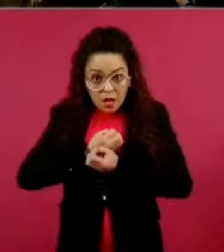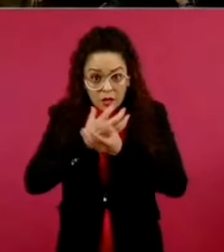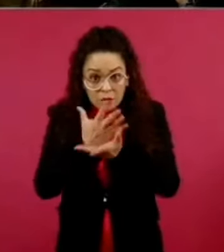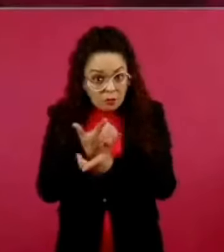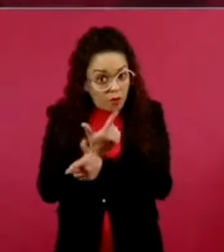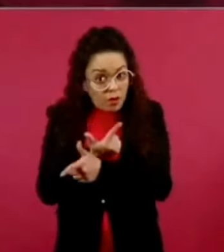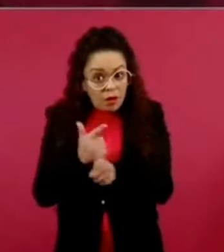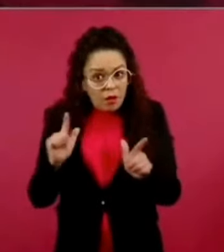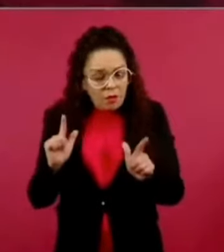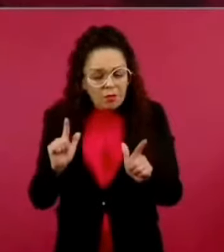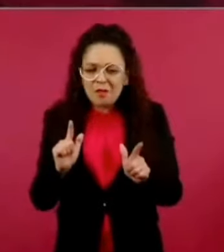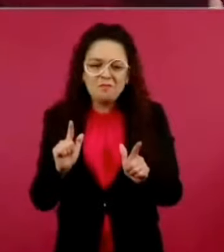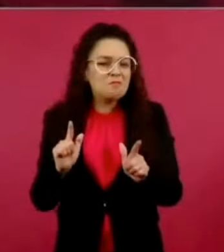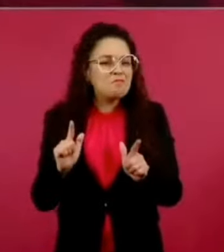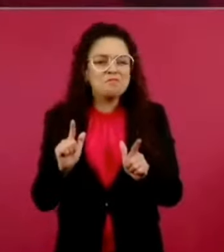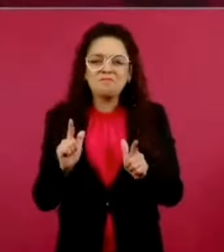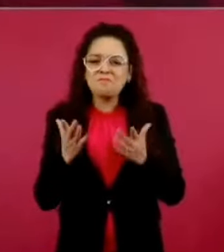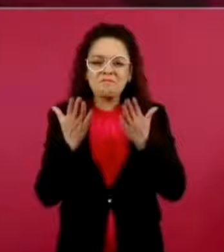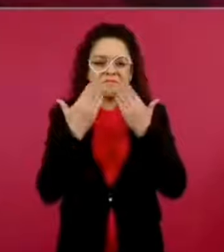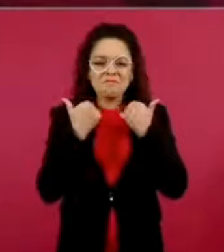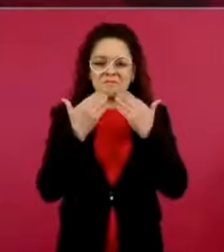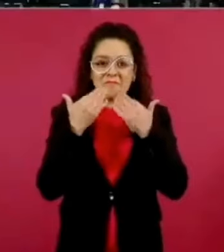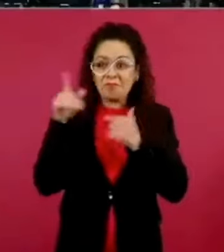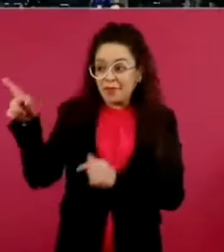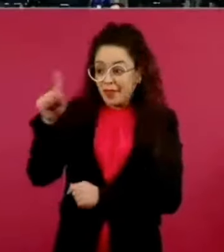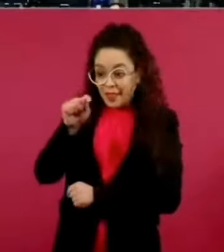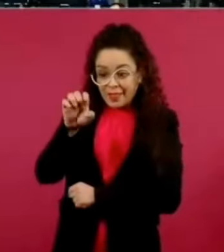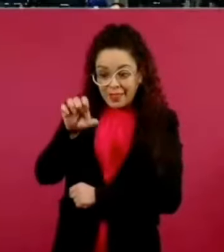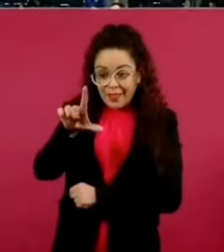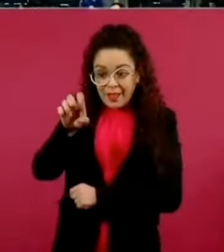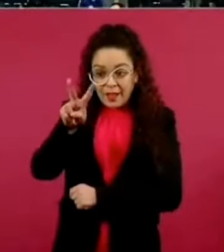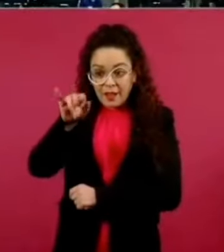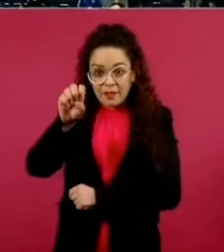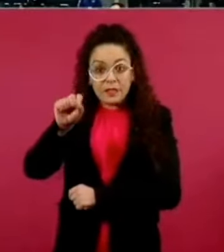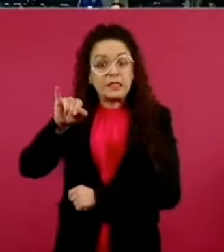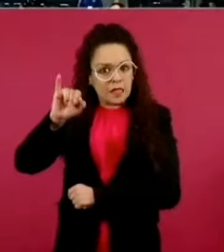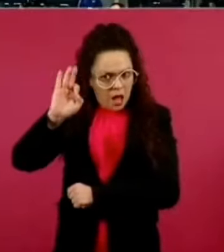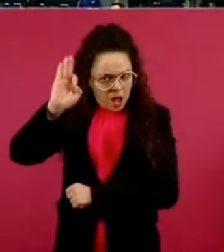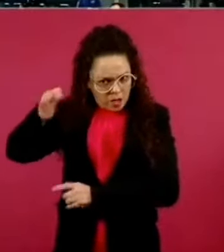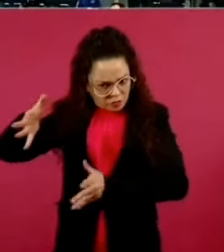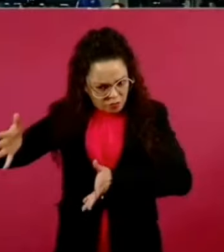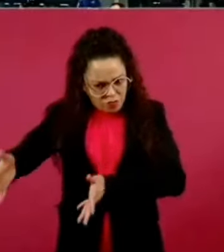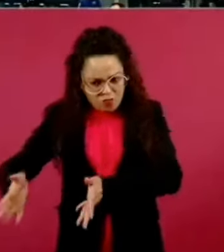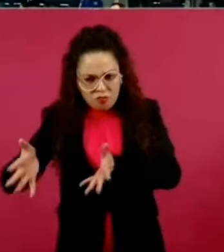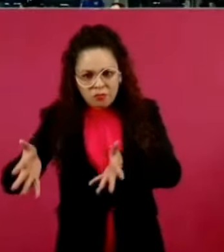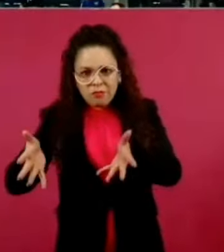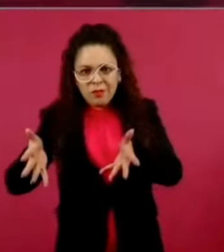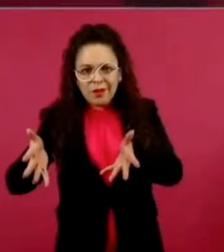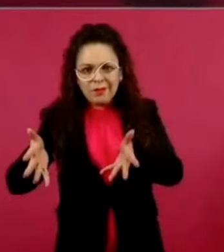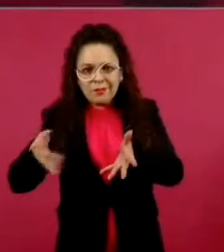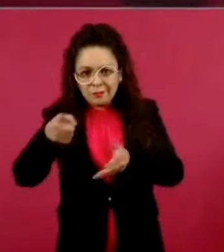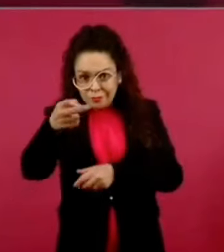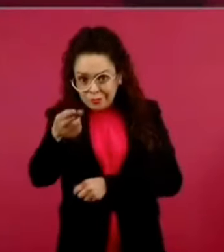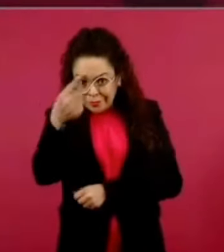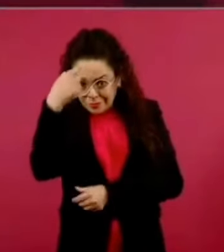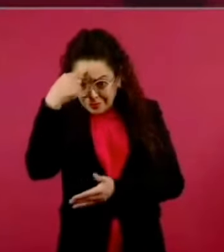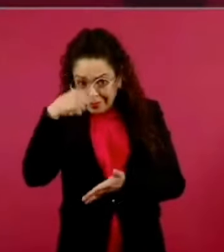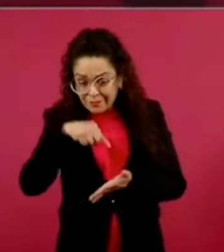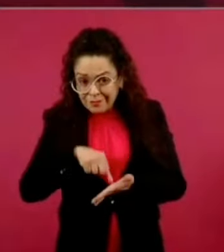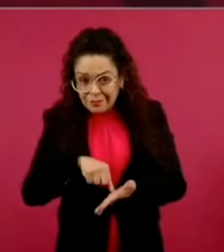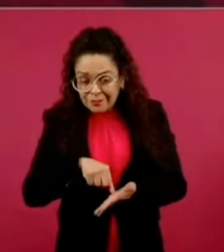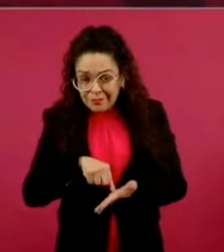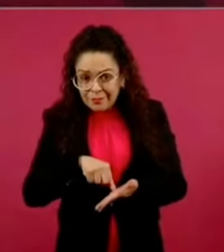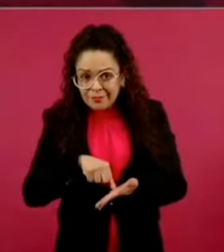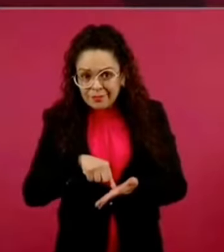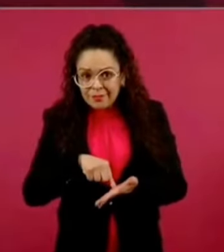¿Que Televisa iba a permitir que los